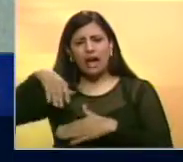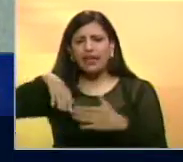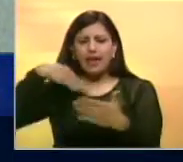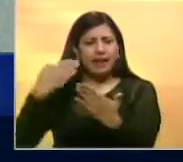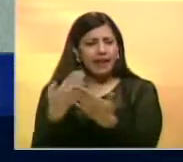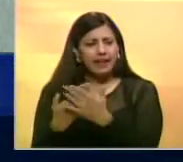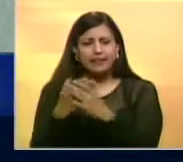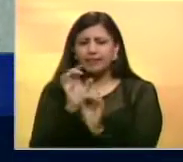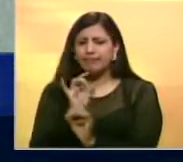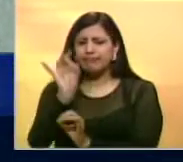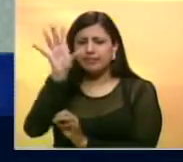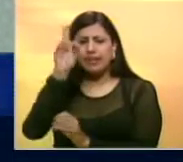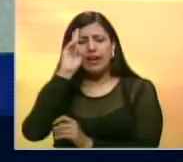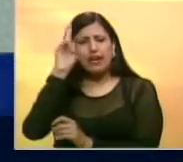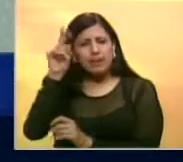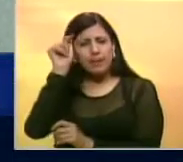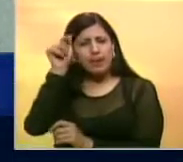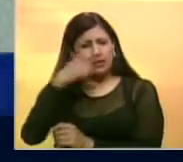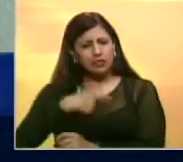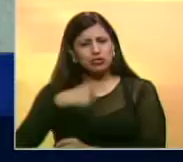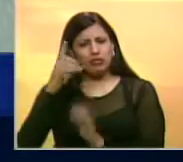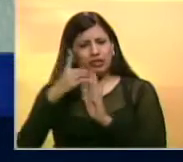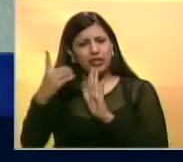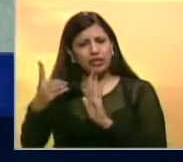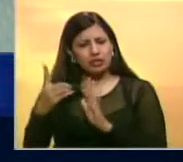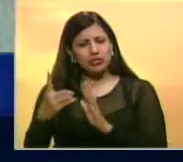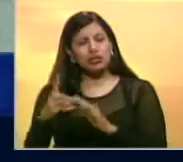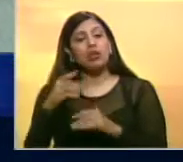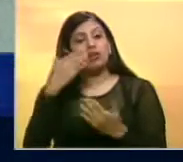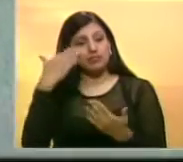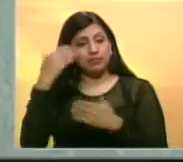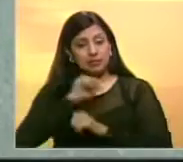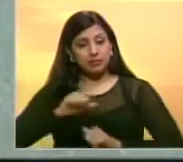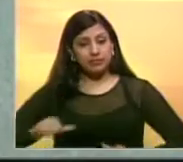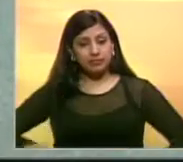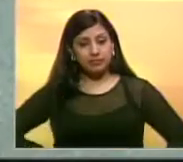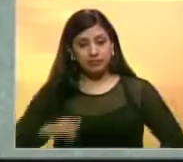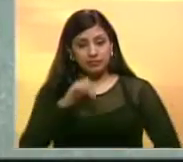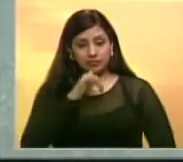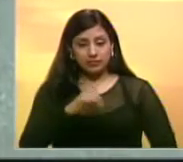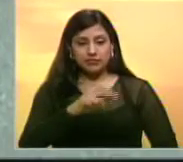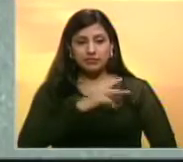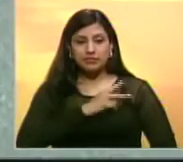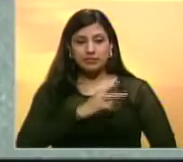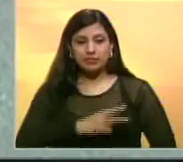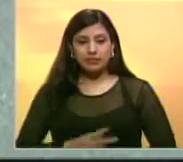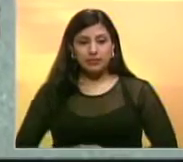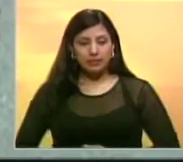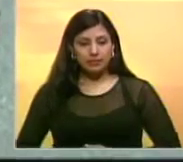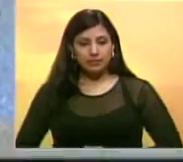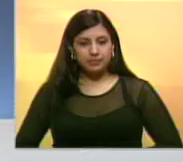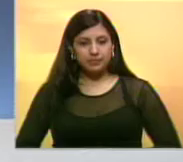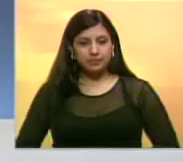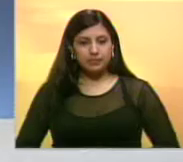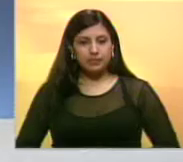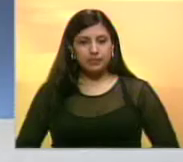necesarias para que sean respetados sus derechos. Desde el Estado portuguesa, Harlis González, para Noticiero Benevisión.